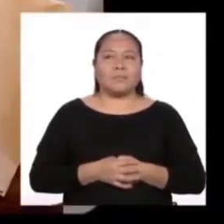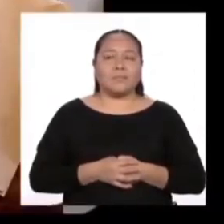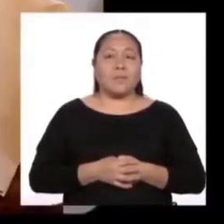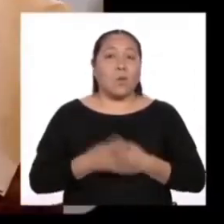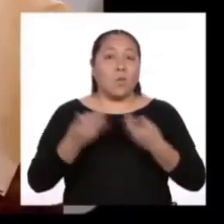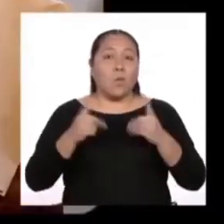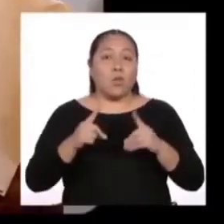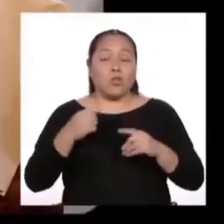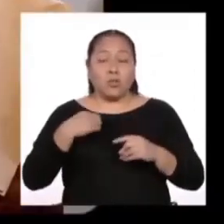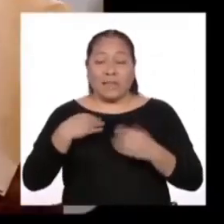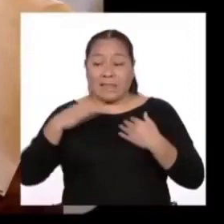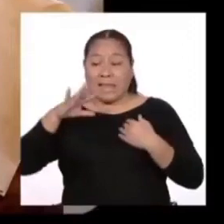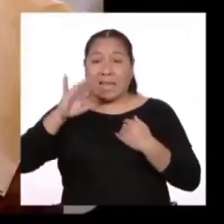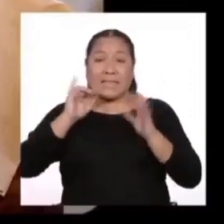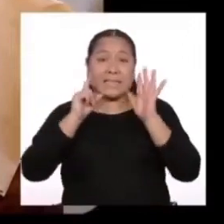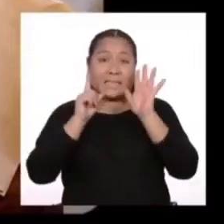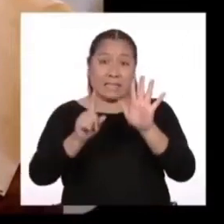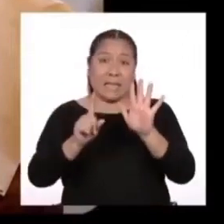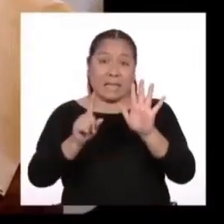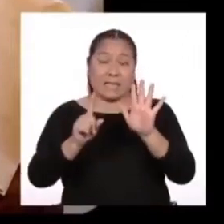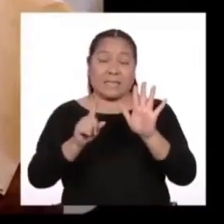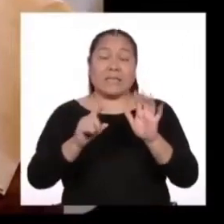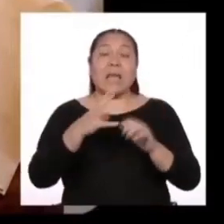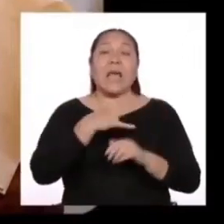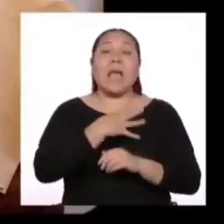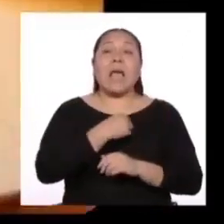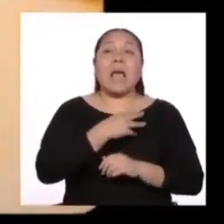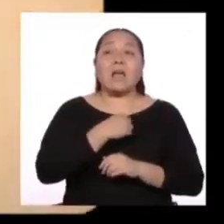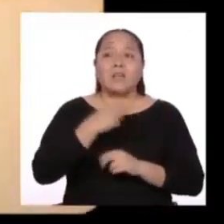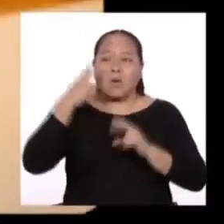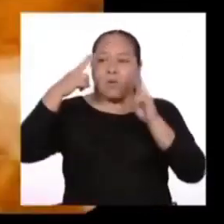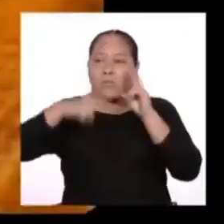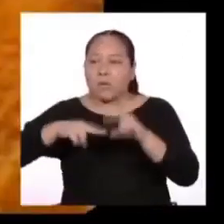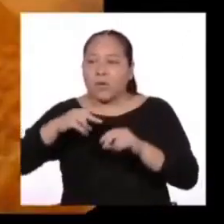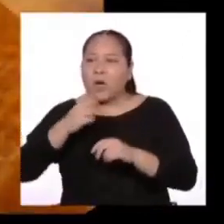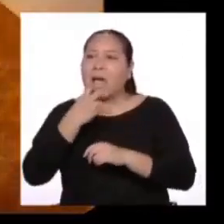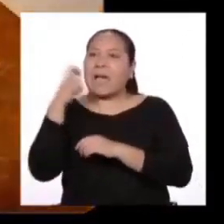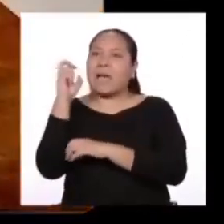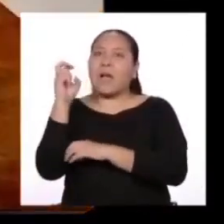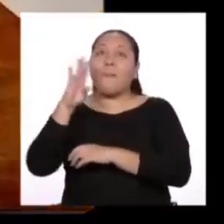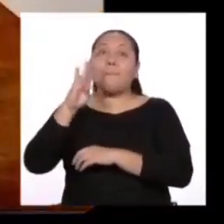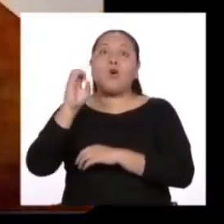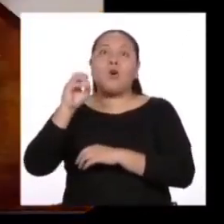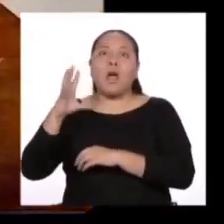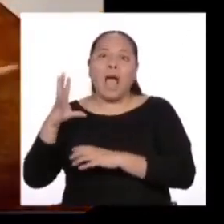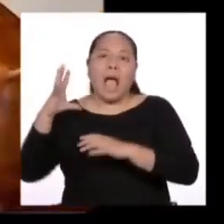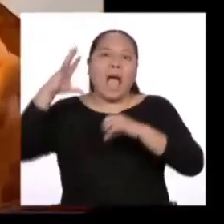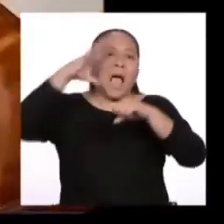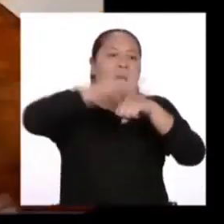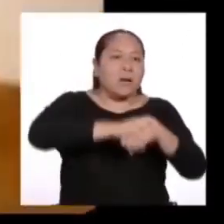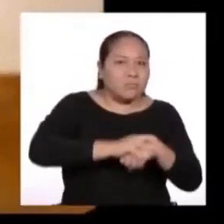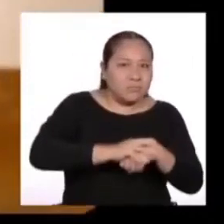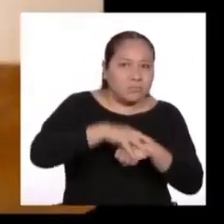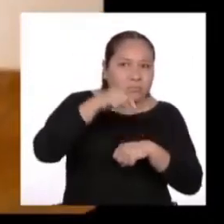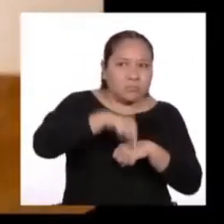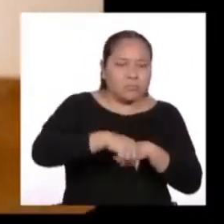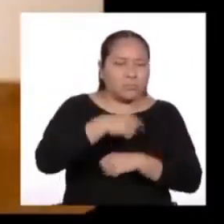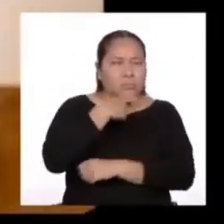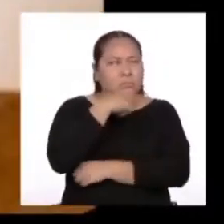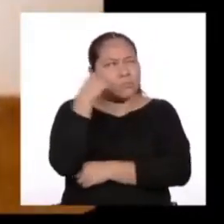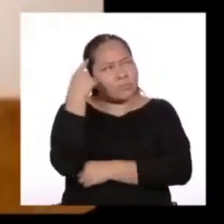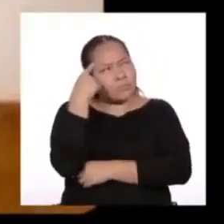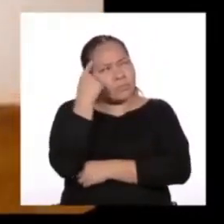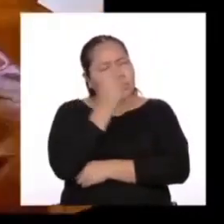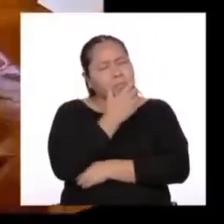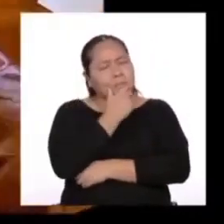Cuando yo tenía seis años, vi en un libro que la serpiente boa se traga a su presa entera sin masticarla. Reflexioné mucho en ese momento y logré trazar